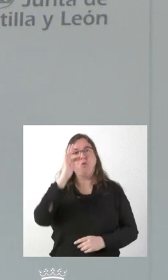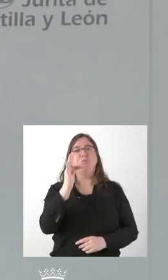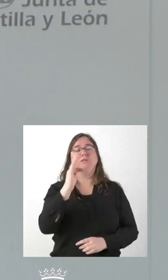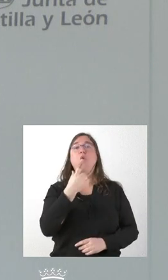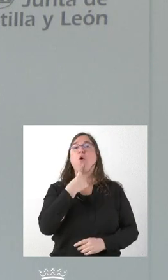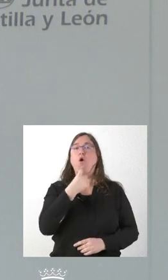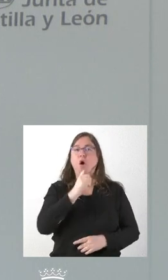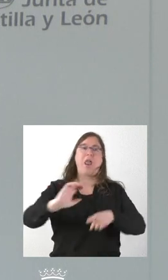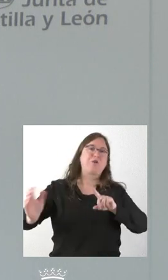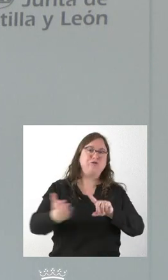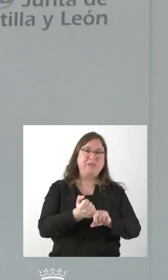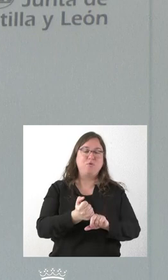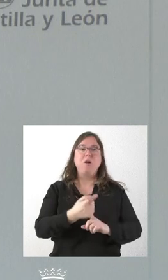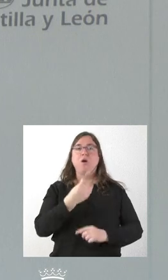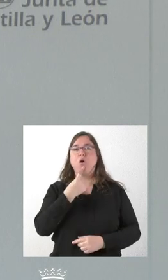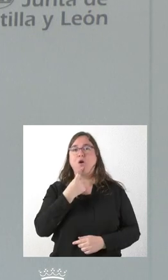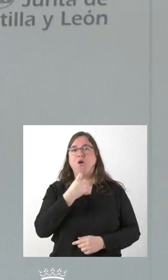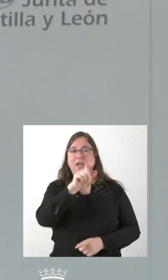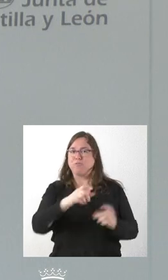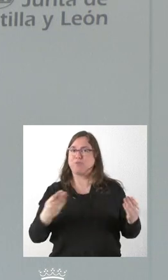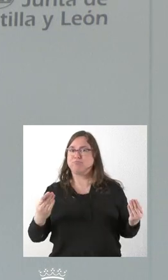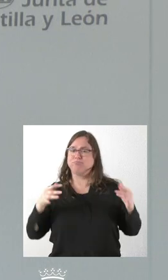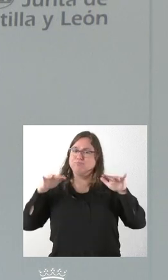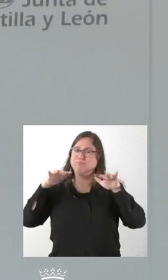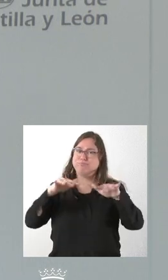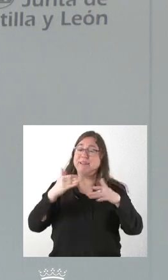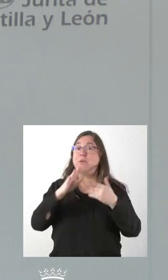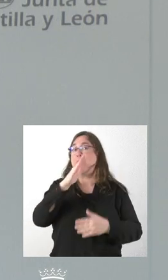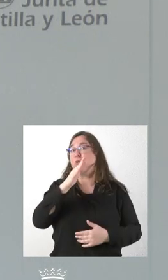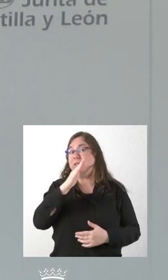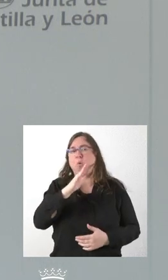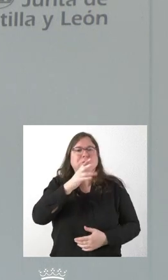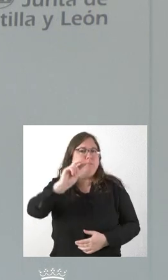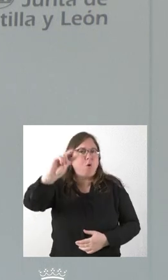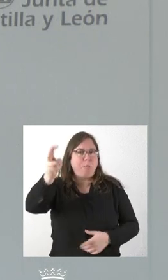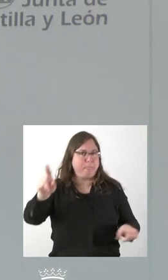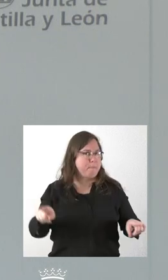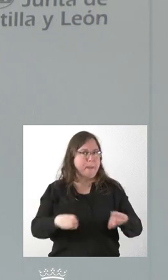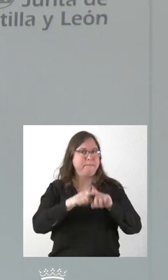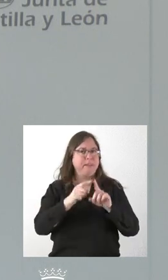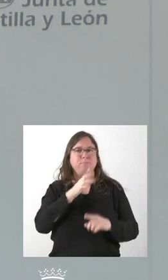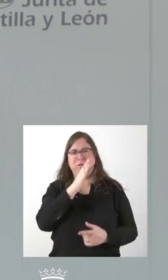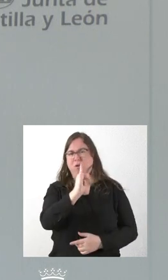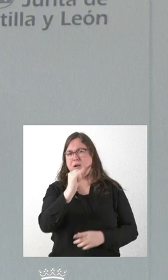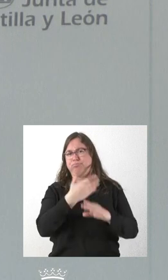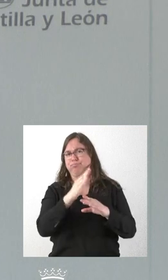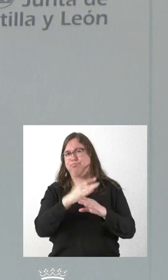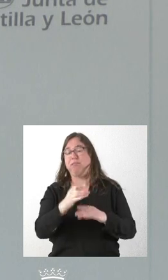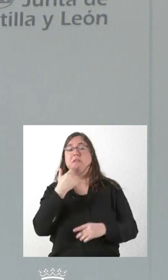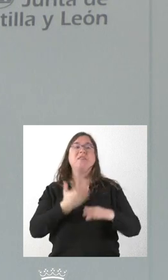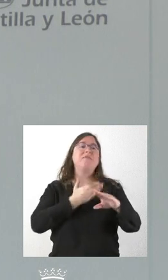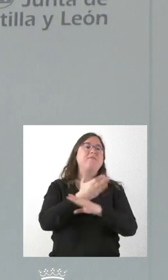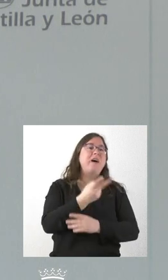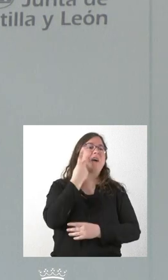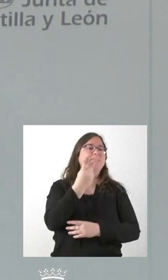Ojalá lo consigamos y ojalá mucha gente, pues, con este motivo o con cualquier otro que motivos hay sobrados, pues, visite el territorio,